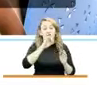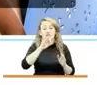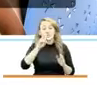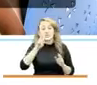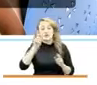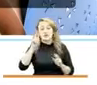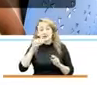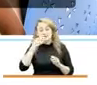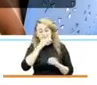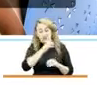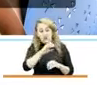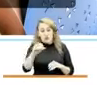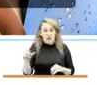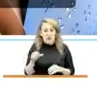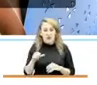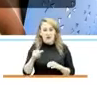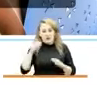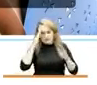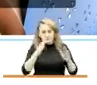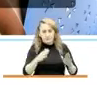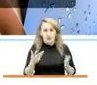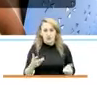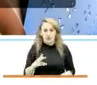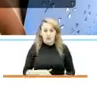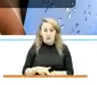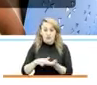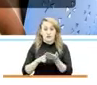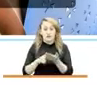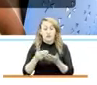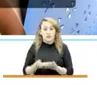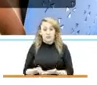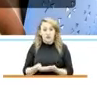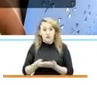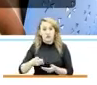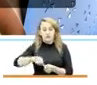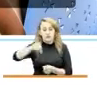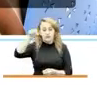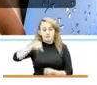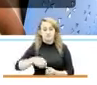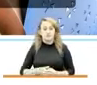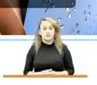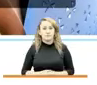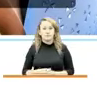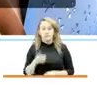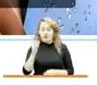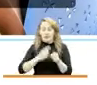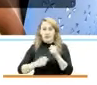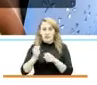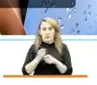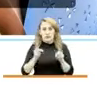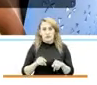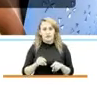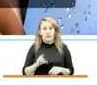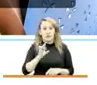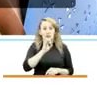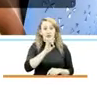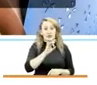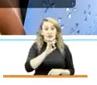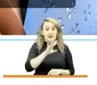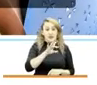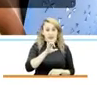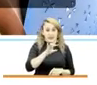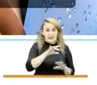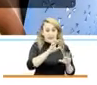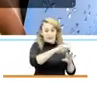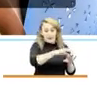niñas garantizando la recuperación de su peso y su talla. El año pasado también pasamos de 15 unidades de